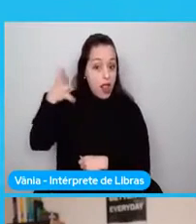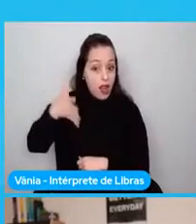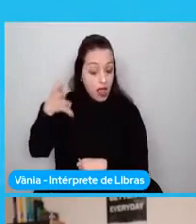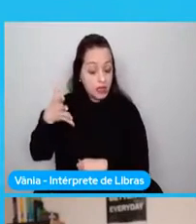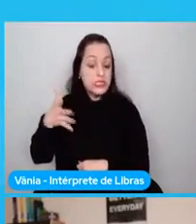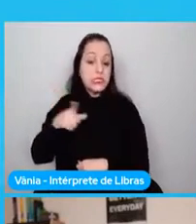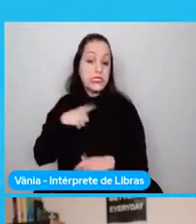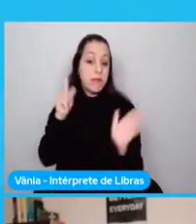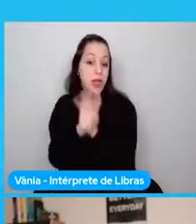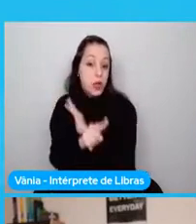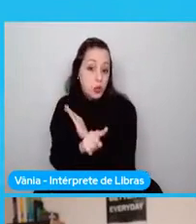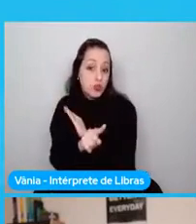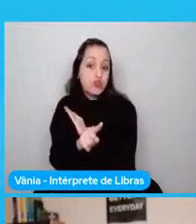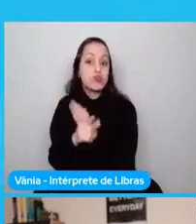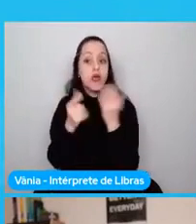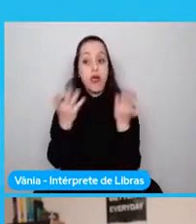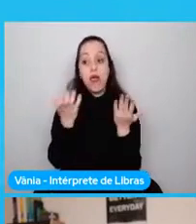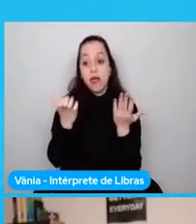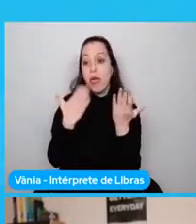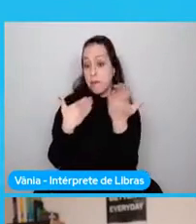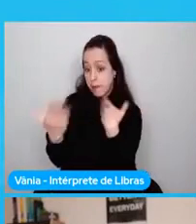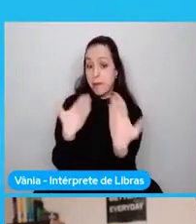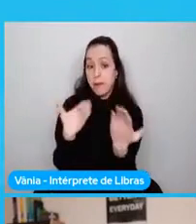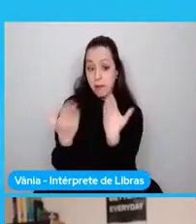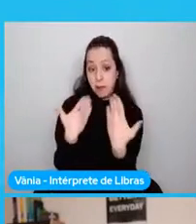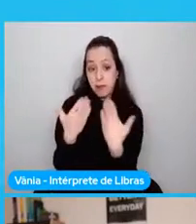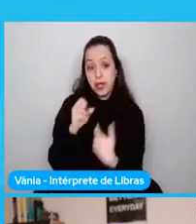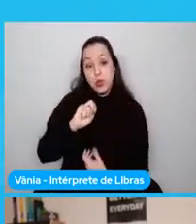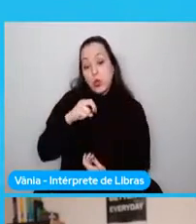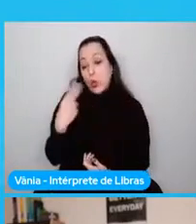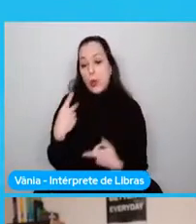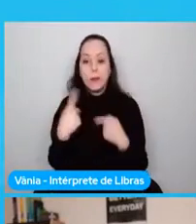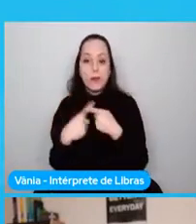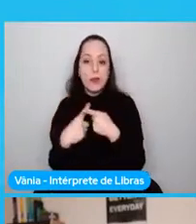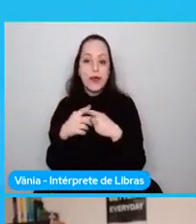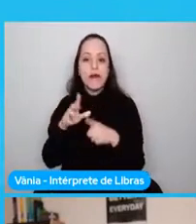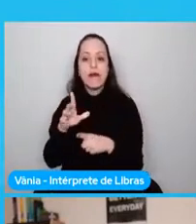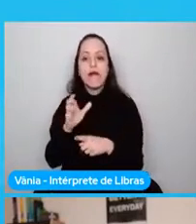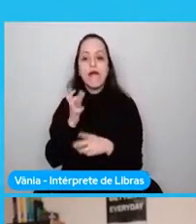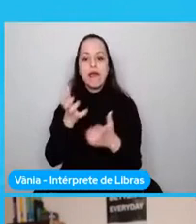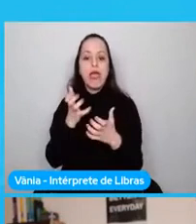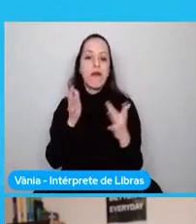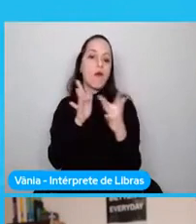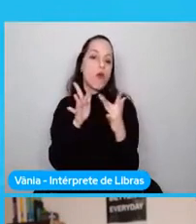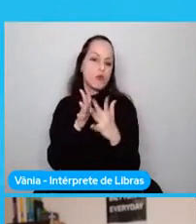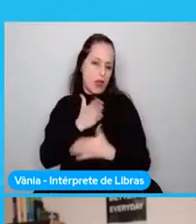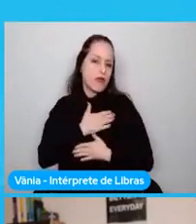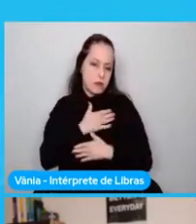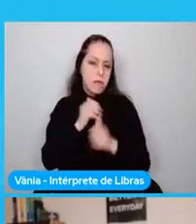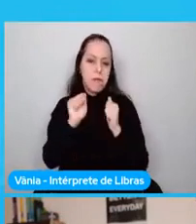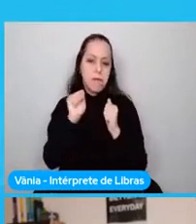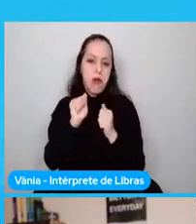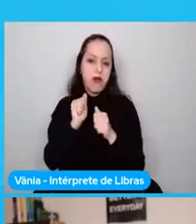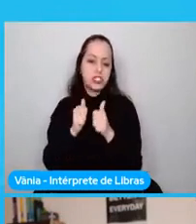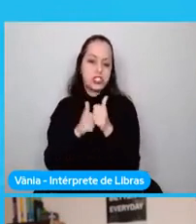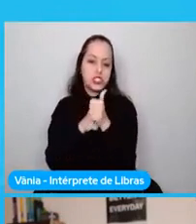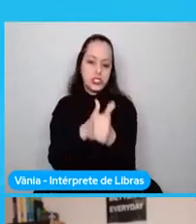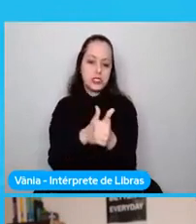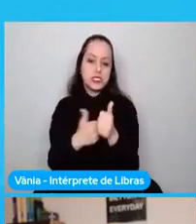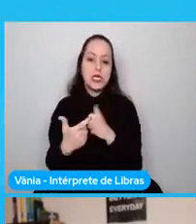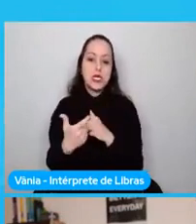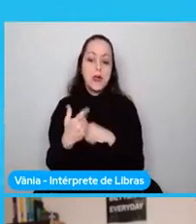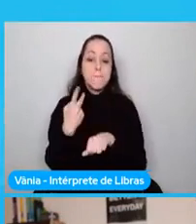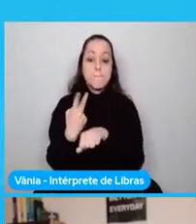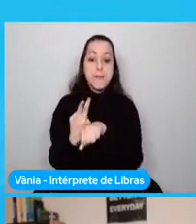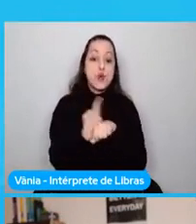y quieren que se las aclare o simplemente porque quisieran mantenerse en contacto conmigo. Nuevamente